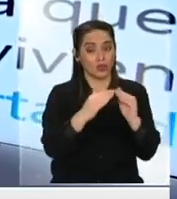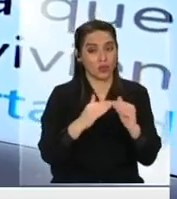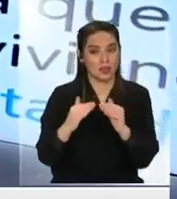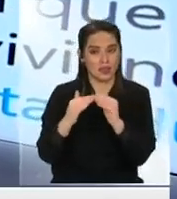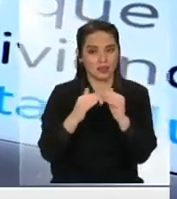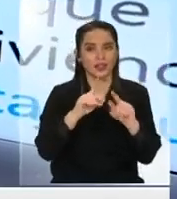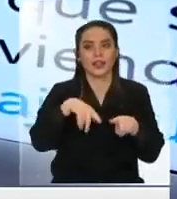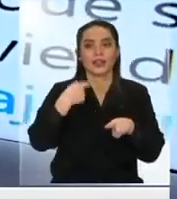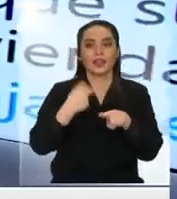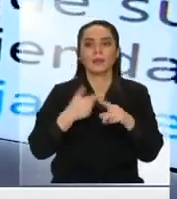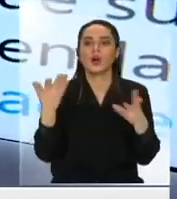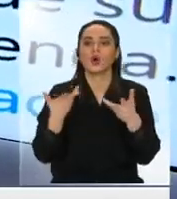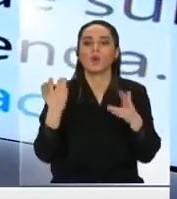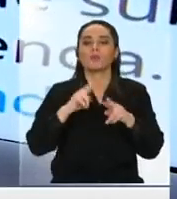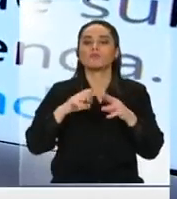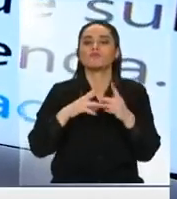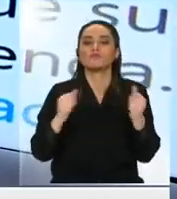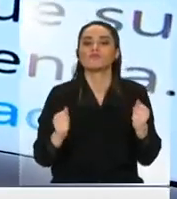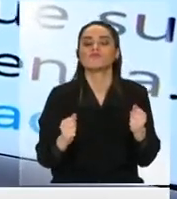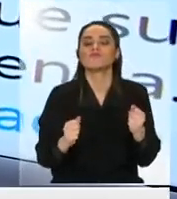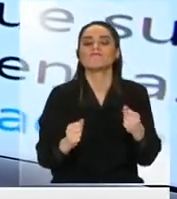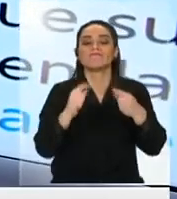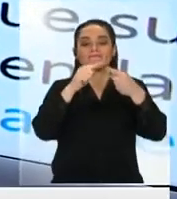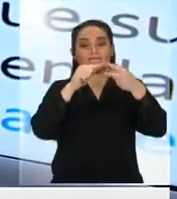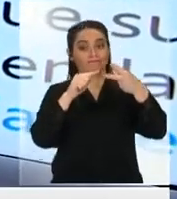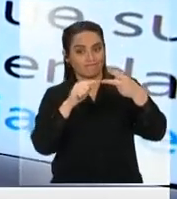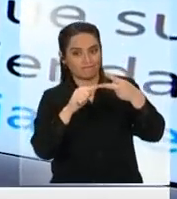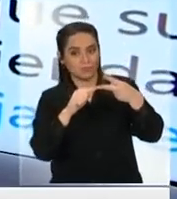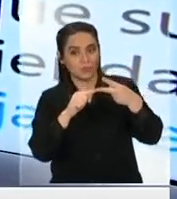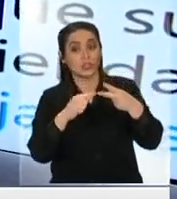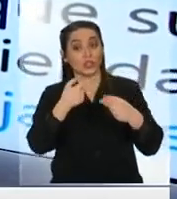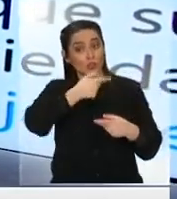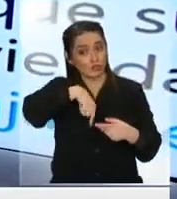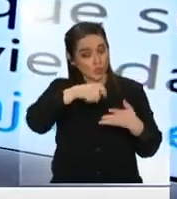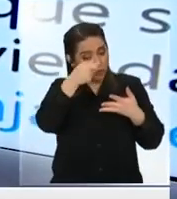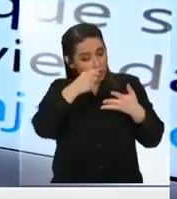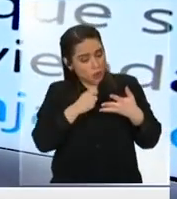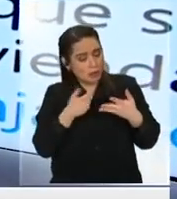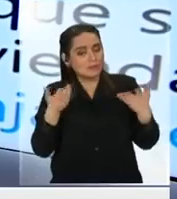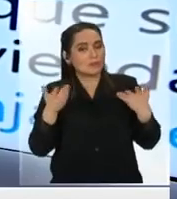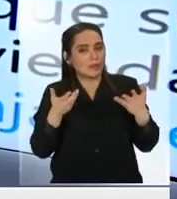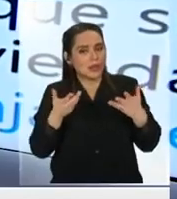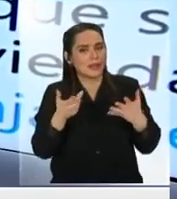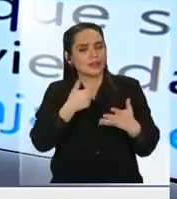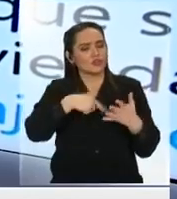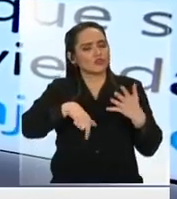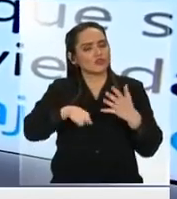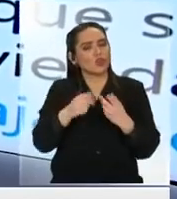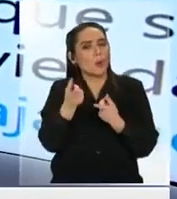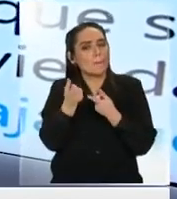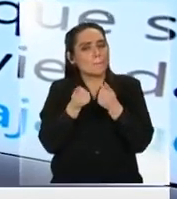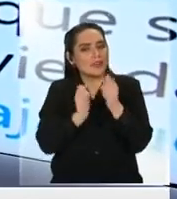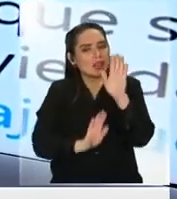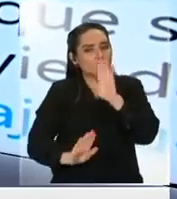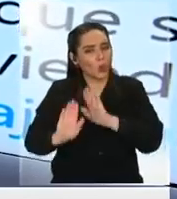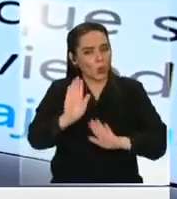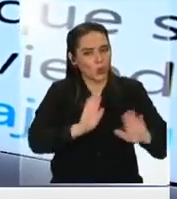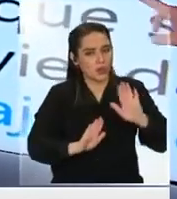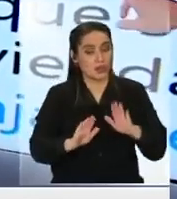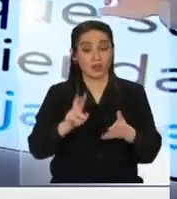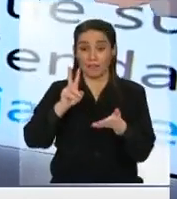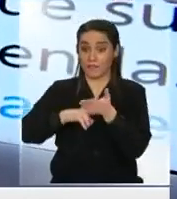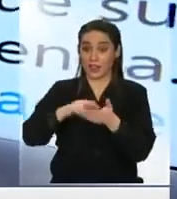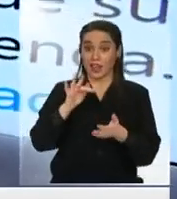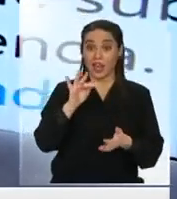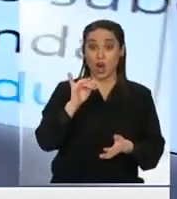esto se puede resolver de dos maneras y lo estamos evaluando precisamente para también cuidar con responsabilidad la economía. Porque esto es real que la UEFE